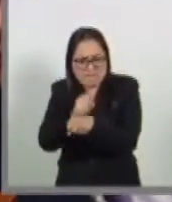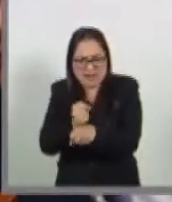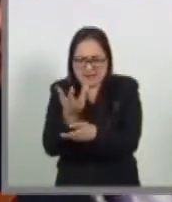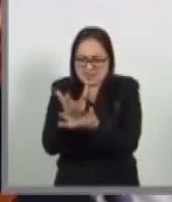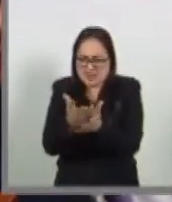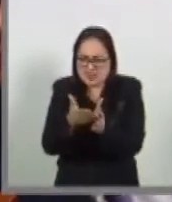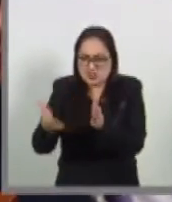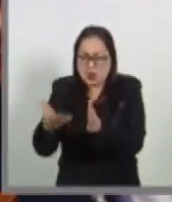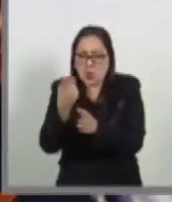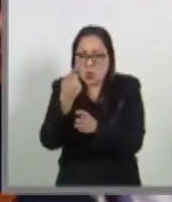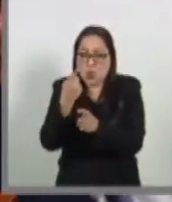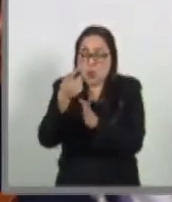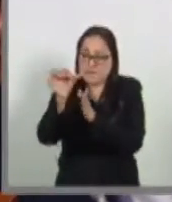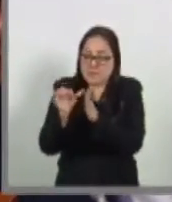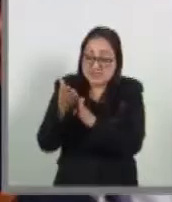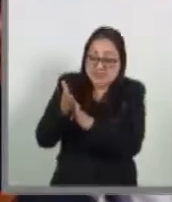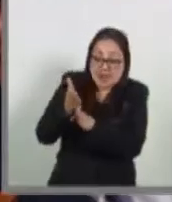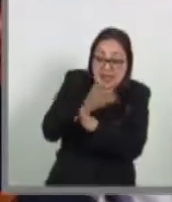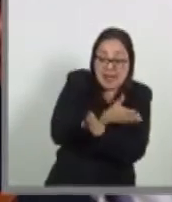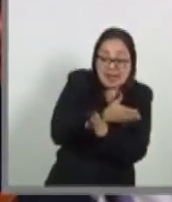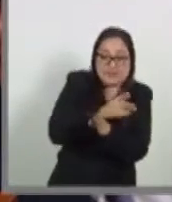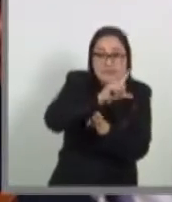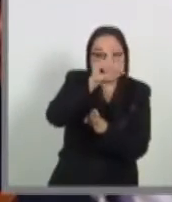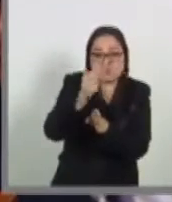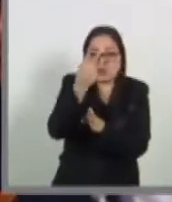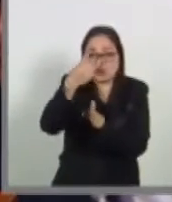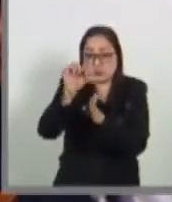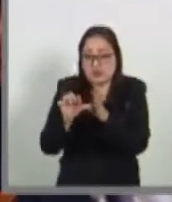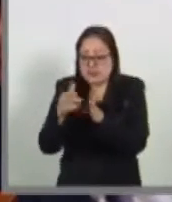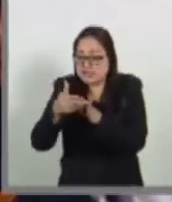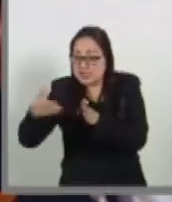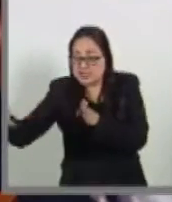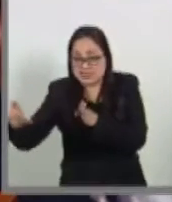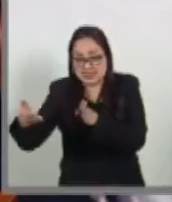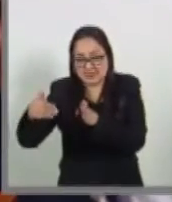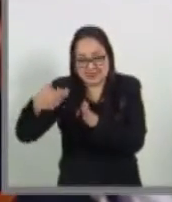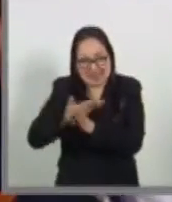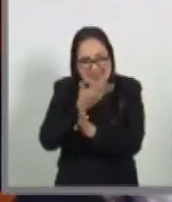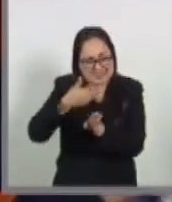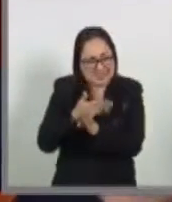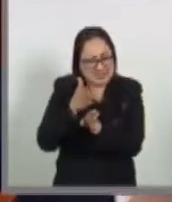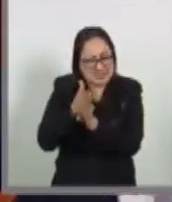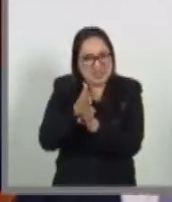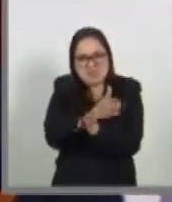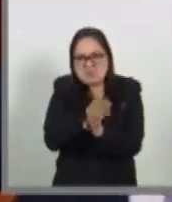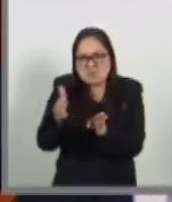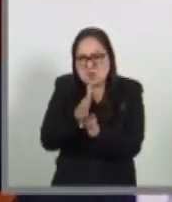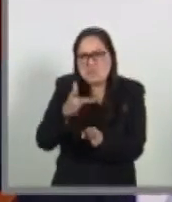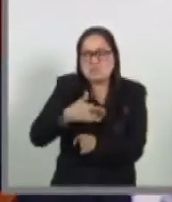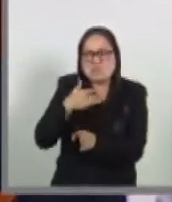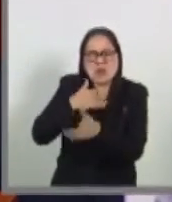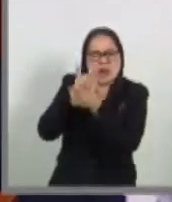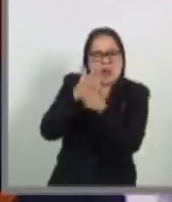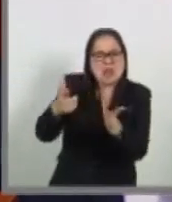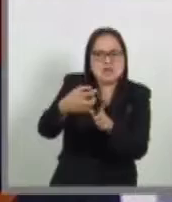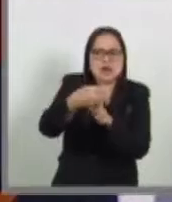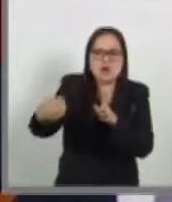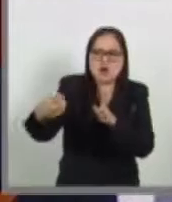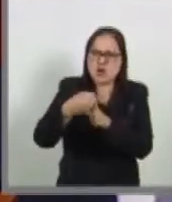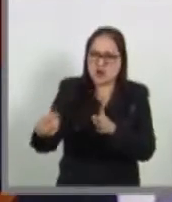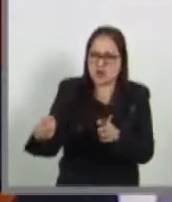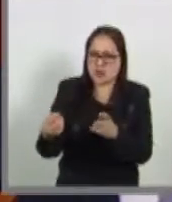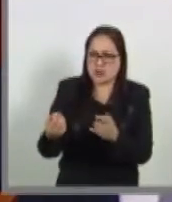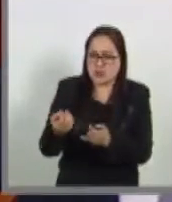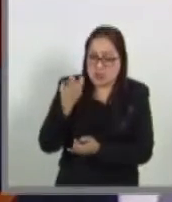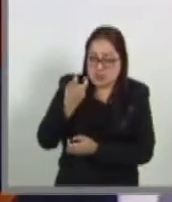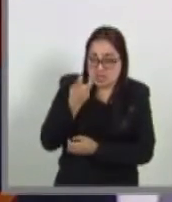el mes anterior al día del parto y los dos meses posteriores a ese parto los pudieran acomodar y de tal suerte que pudiera